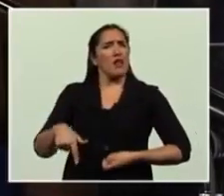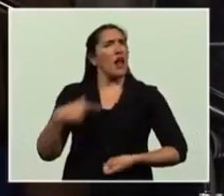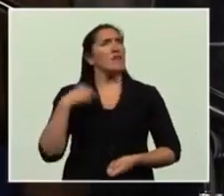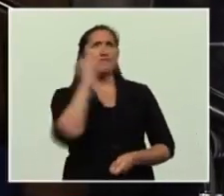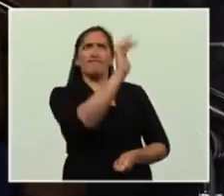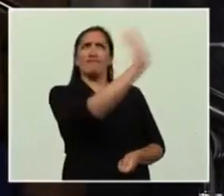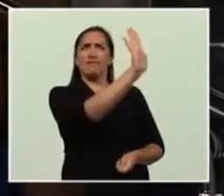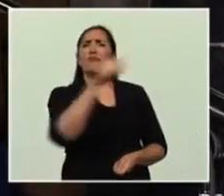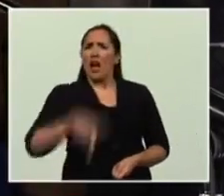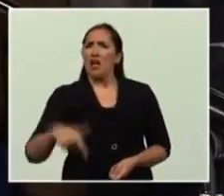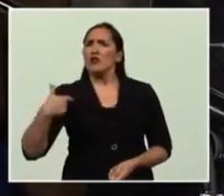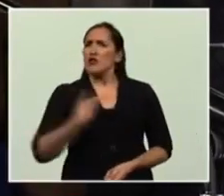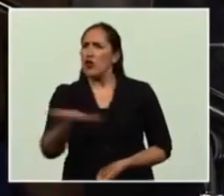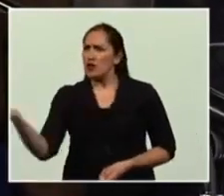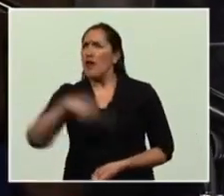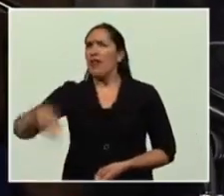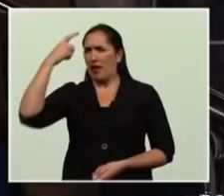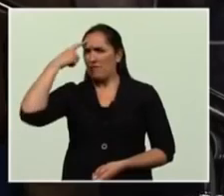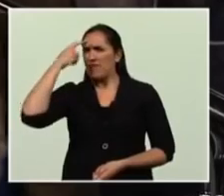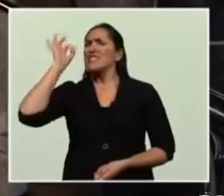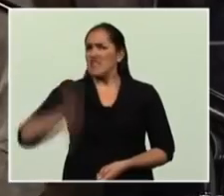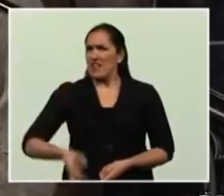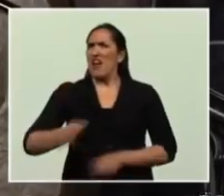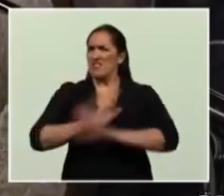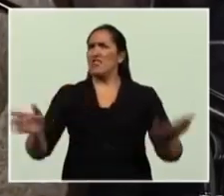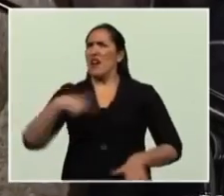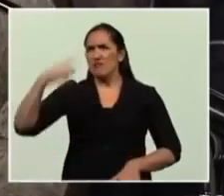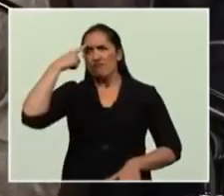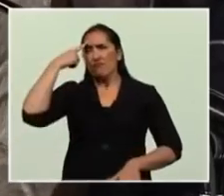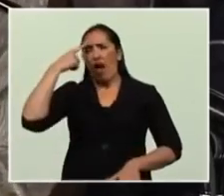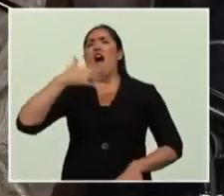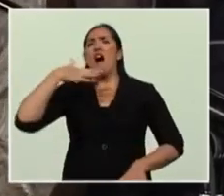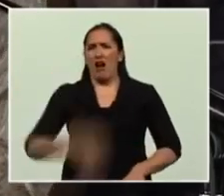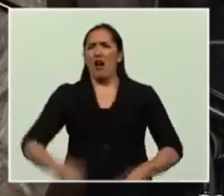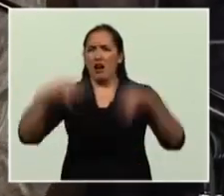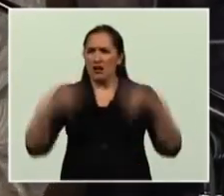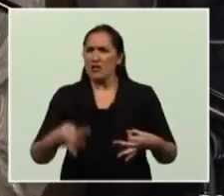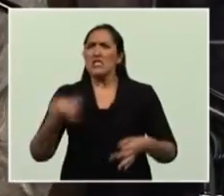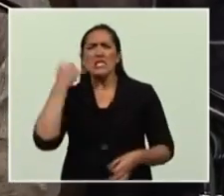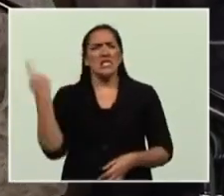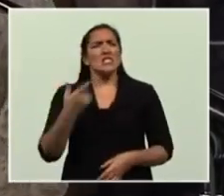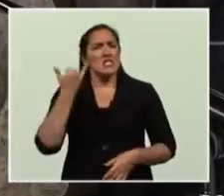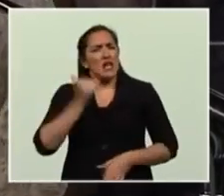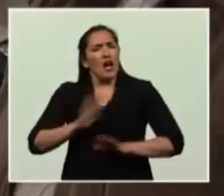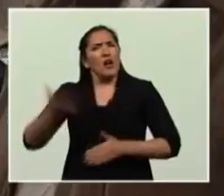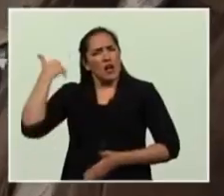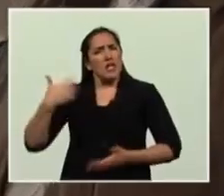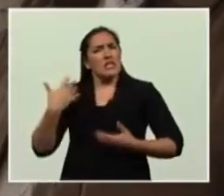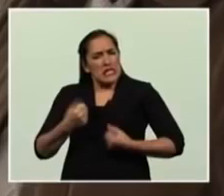sabe, que ha comprendido, que ha aprendido duramente, con mucho sacrificio,